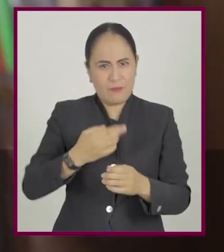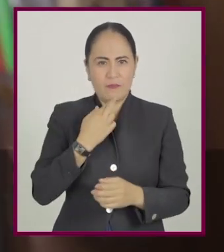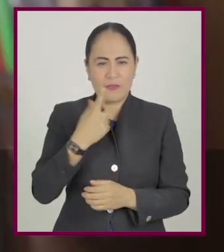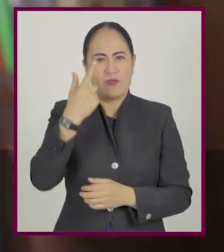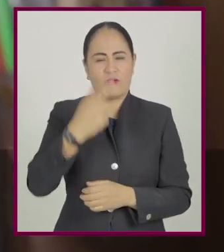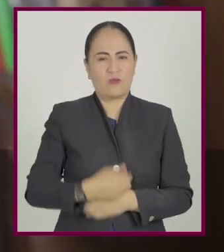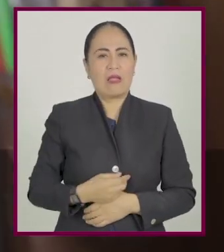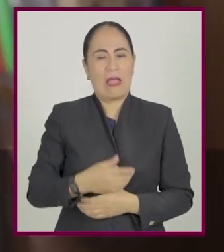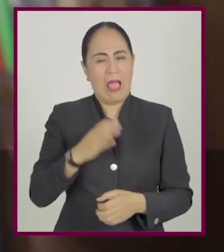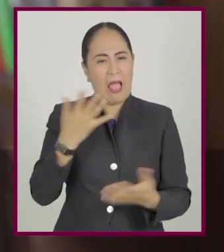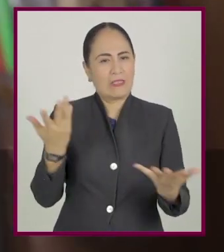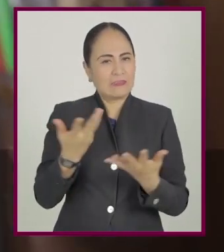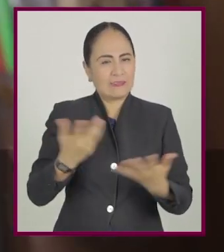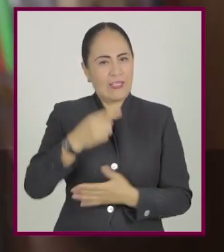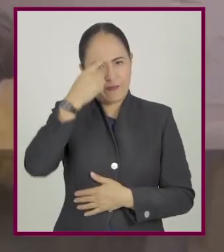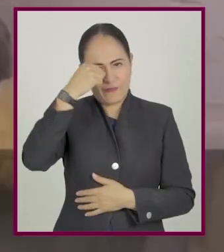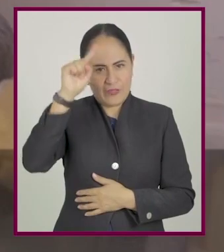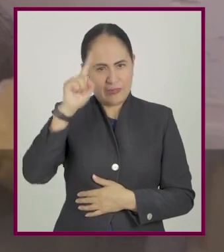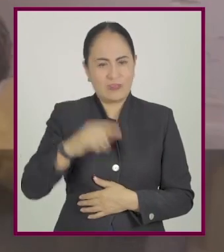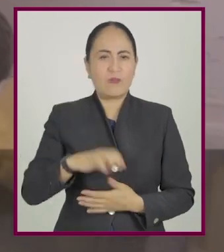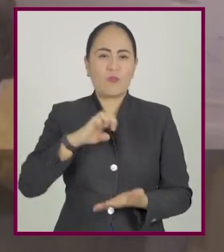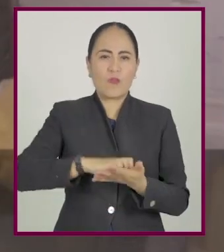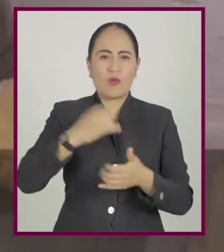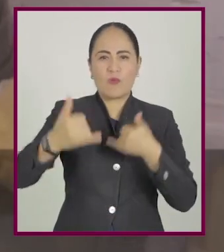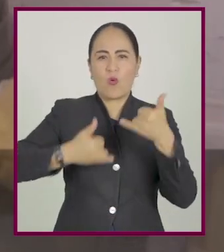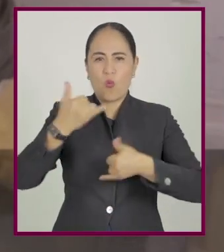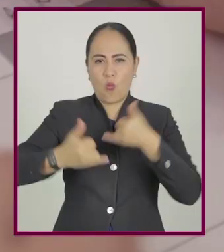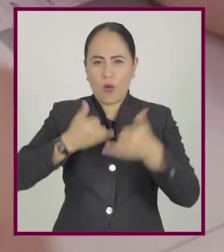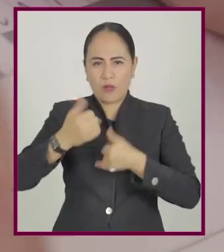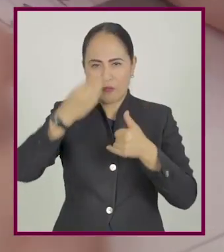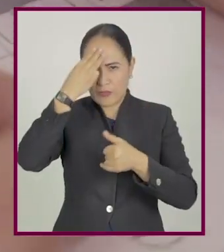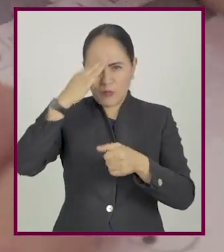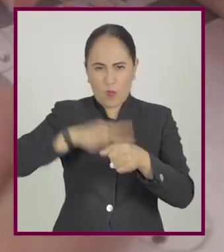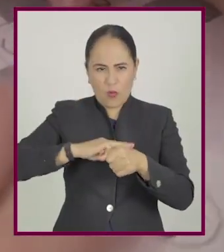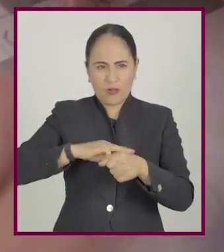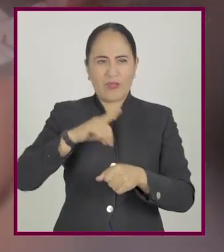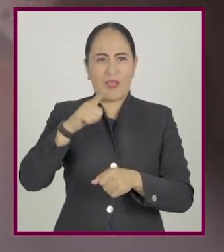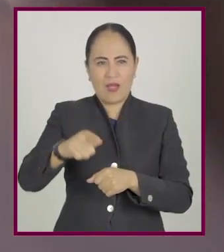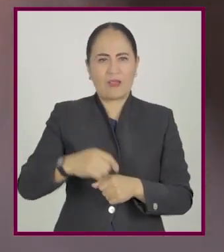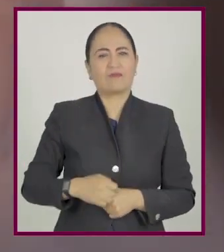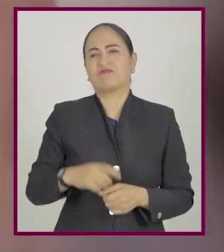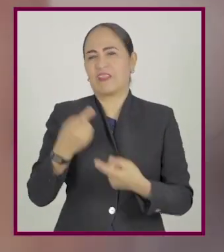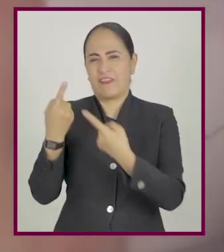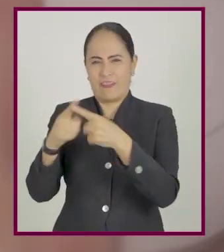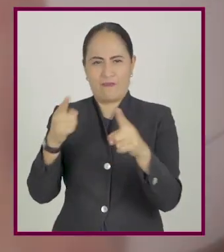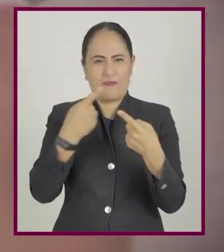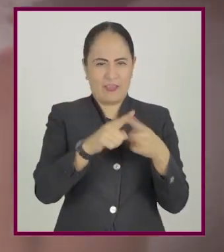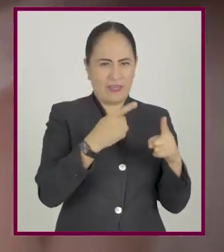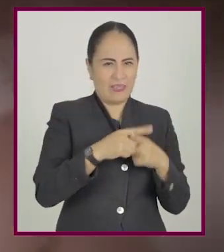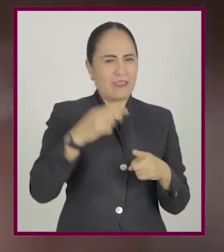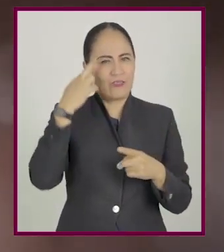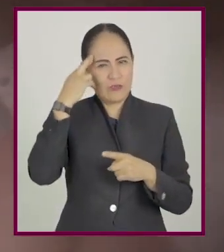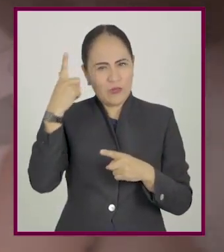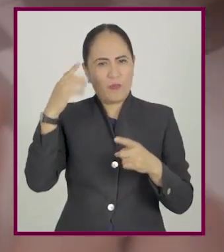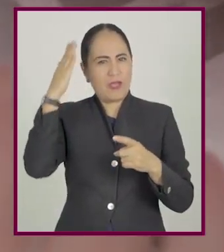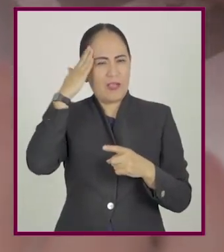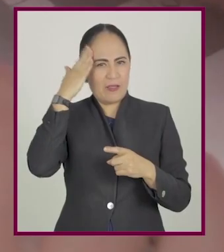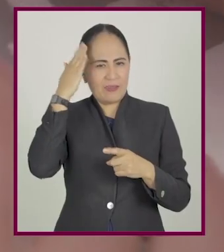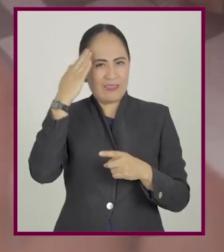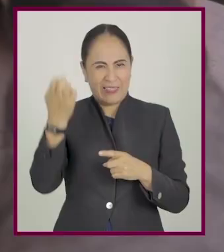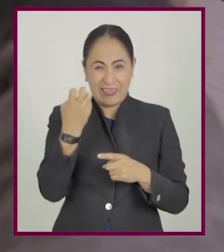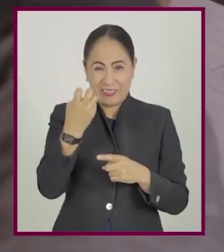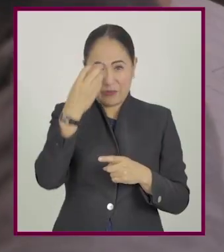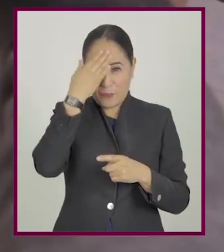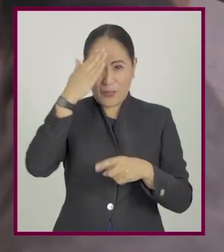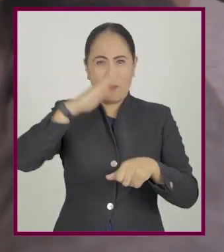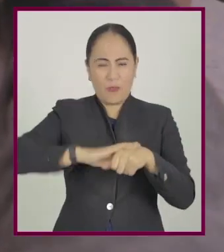realizar y estimularán sus sentidos. Los juegos de memoria escrita como los crucigramas, sudokus y rompecabezas mejoran la